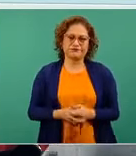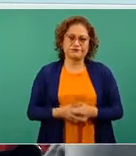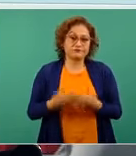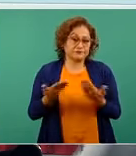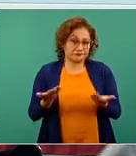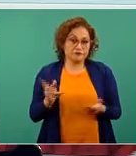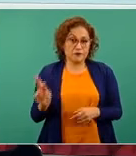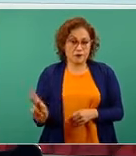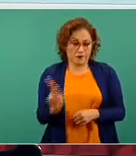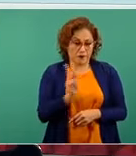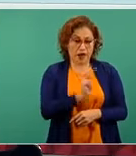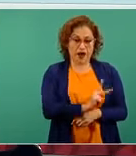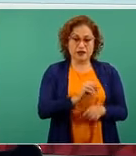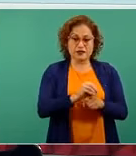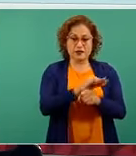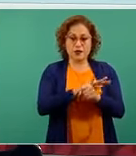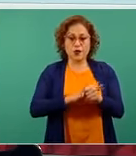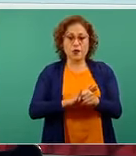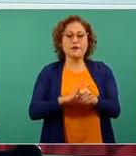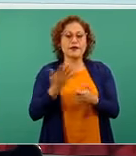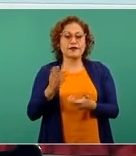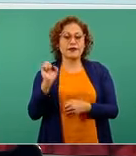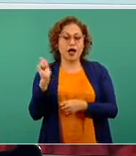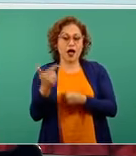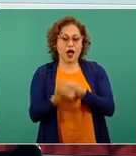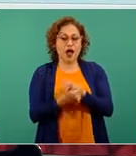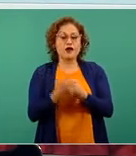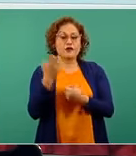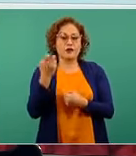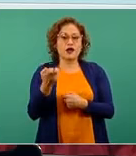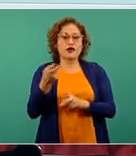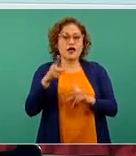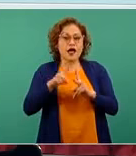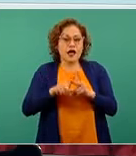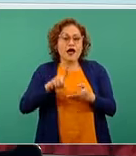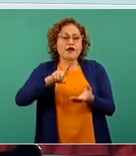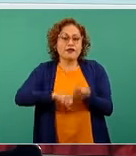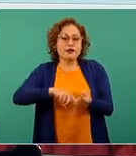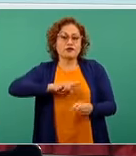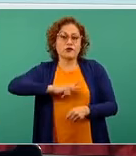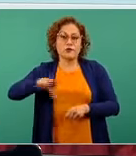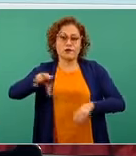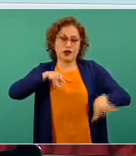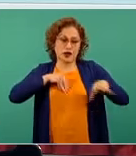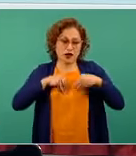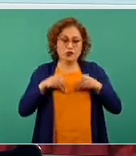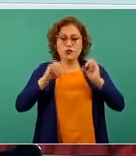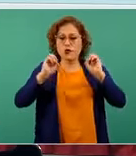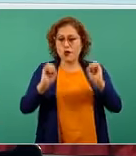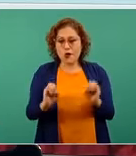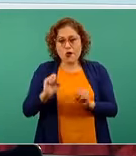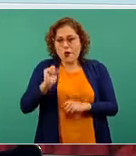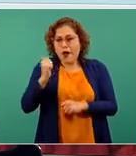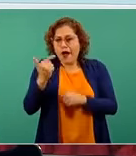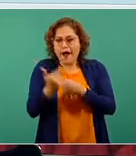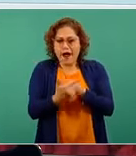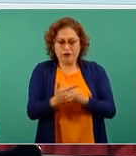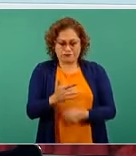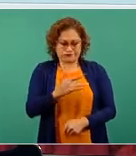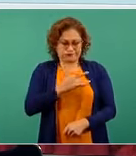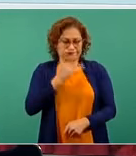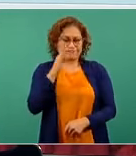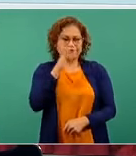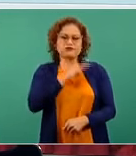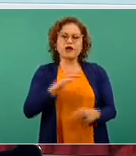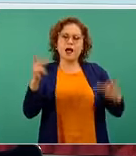obviamente son las reacciones alérgicas, en donde no hay un microorganismo involucrado, pero si hay manifestaciones similares a la